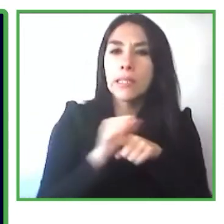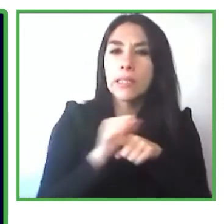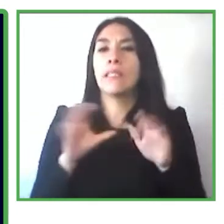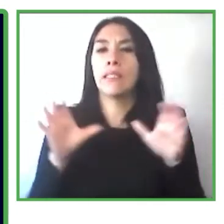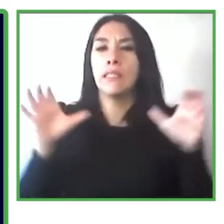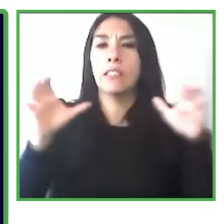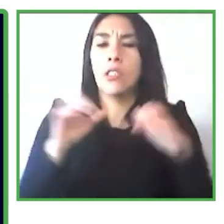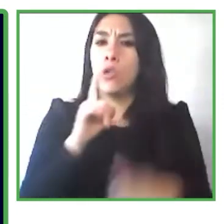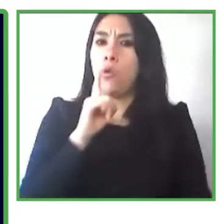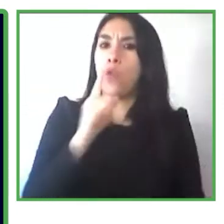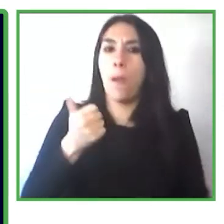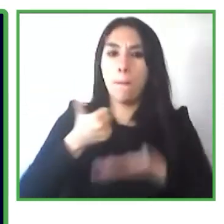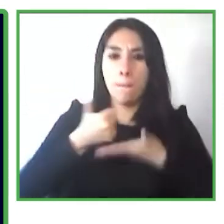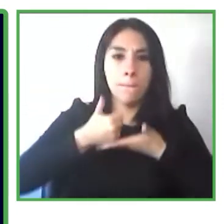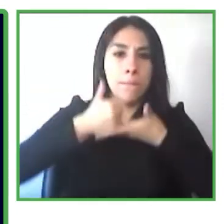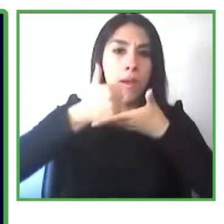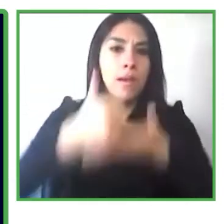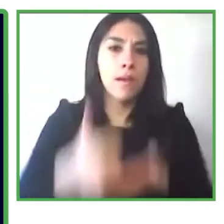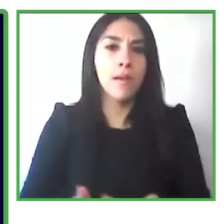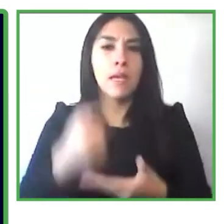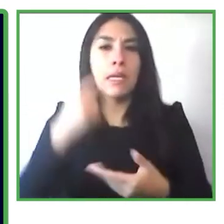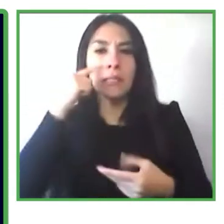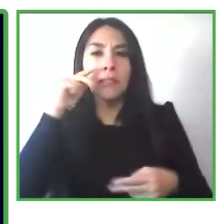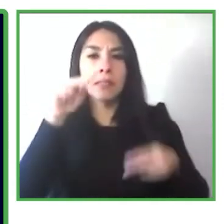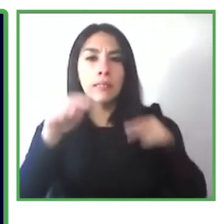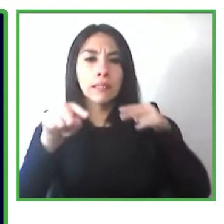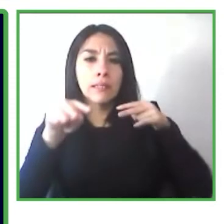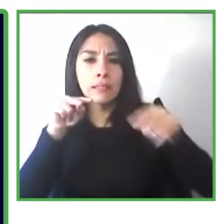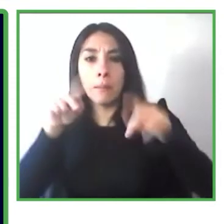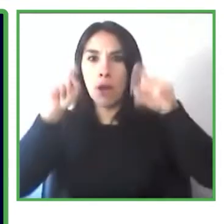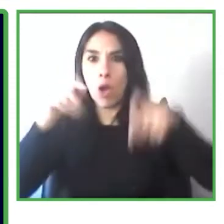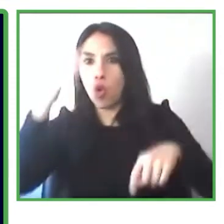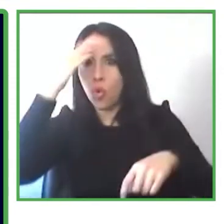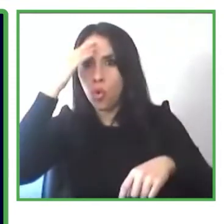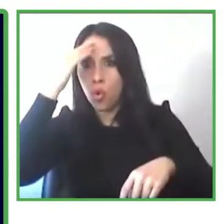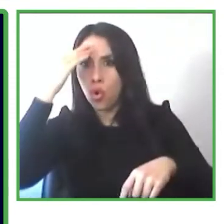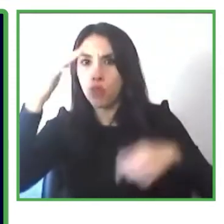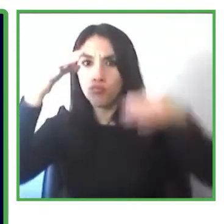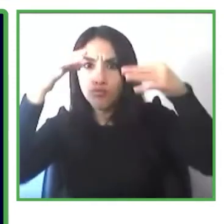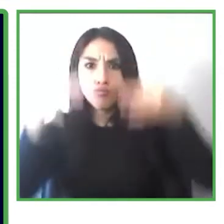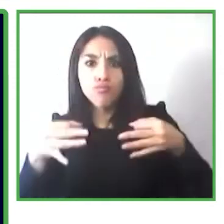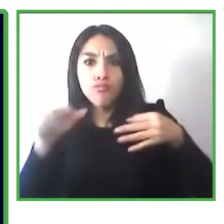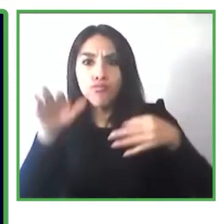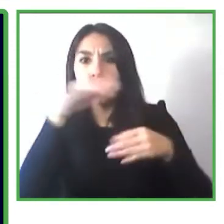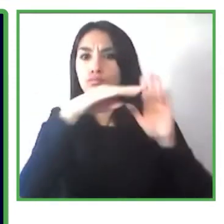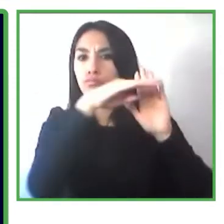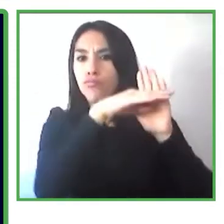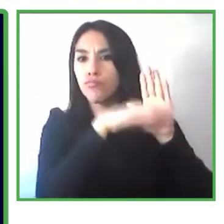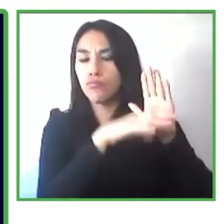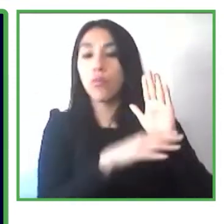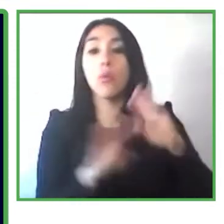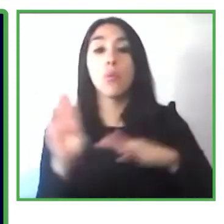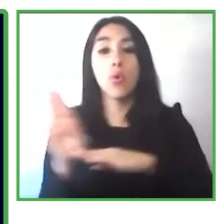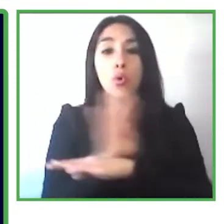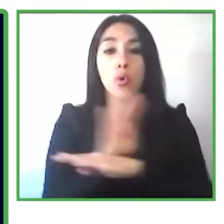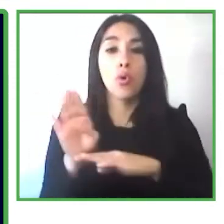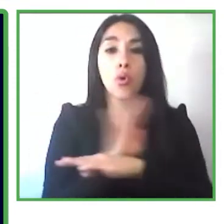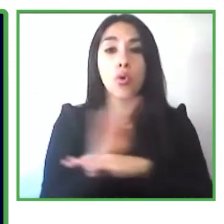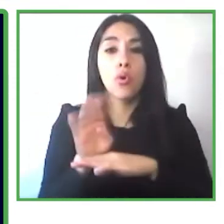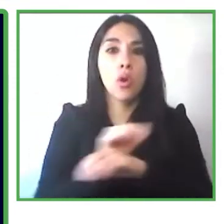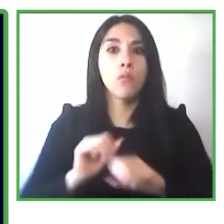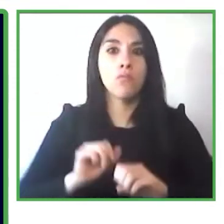cumplimiento efectivo de todos los indicadores Las empresas tendrán que lograr un calificativo mínimo de 80%